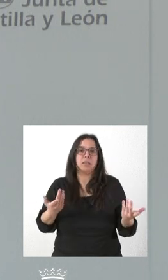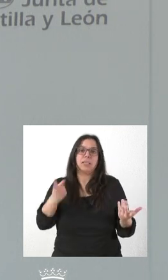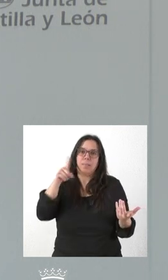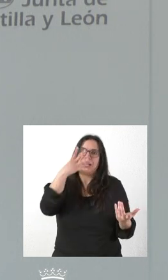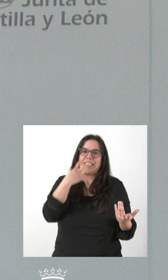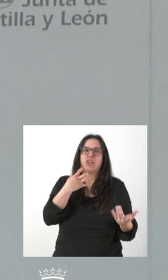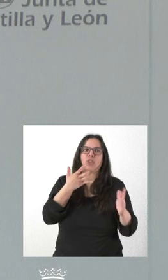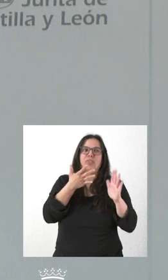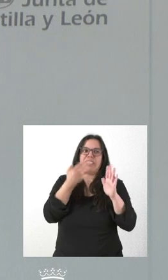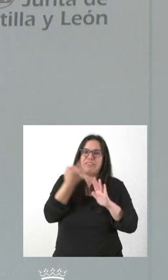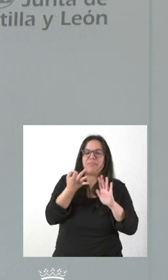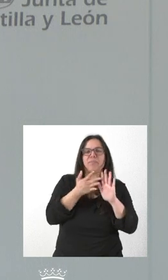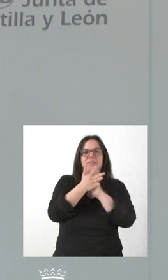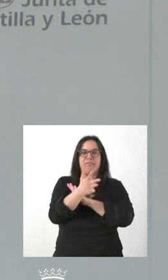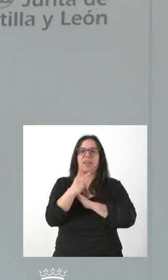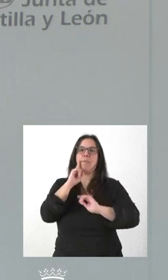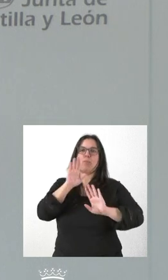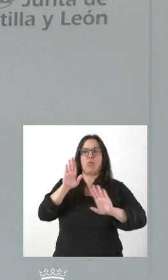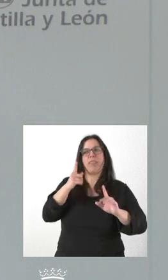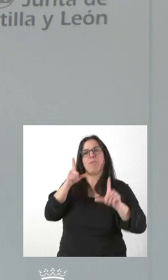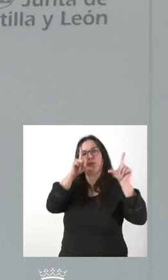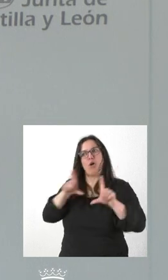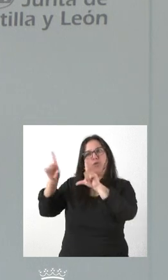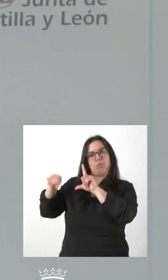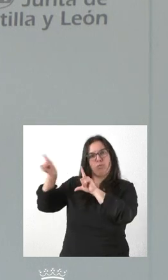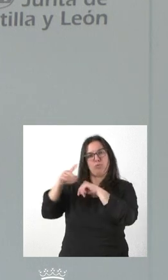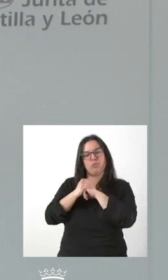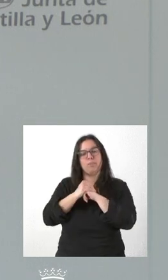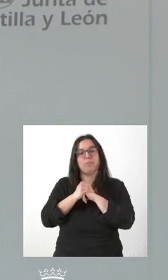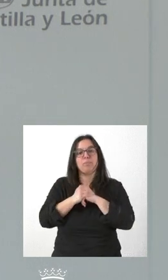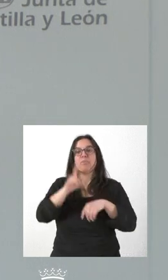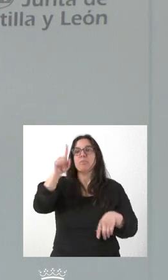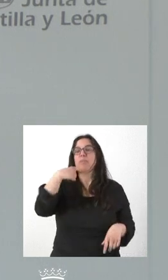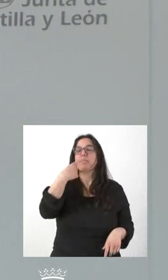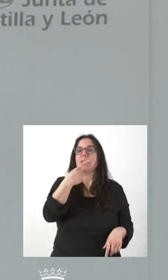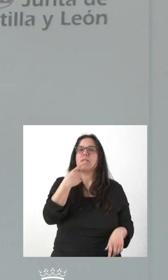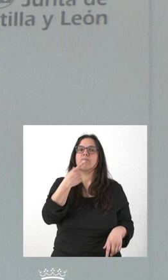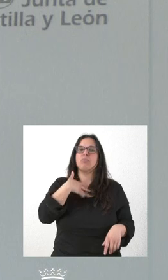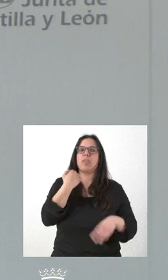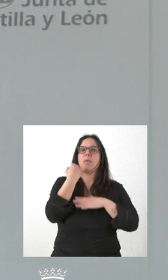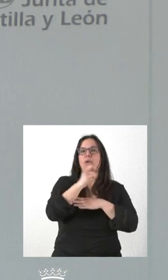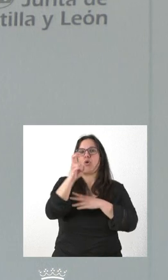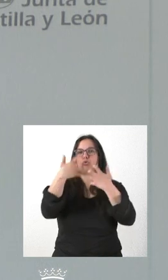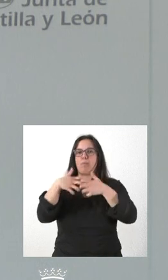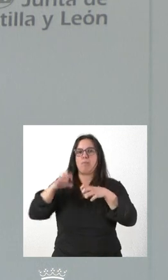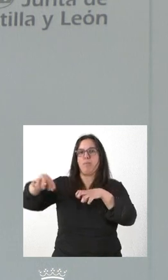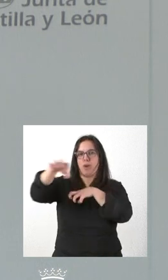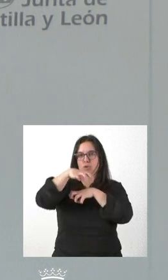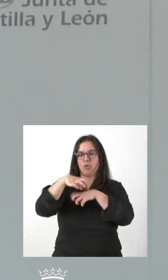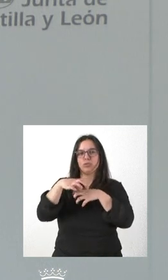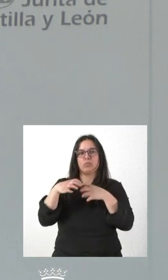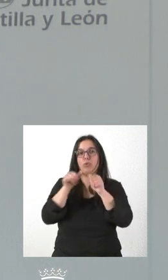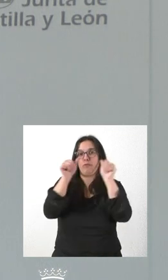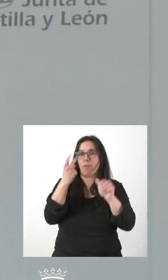la prudencia y por darle protagonismo a las empresas que merecen. Me dice usted que si también podemos apoyar a otros polígonos, pues en dos